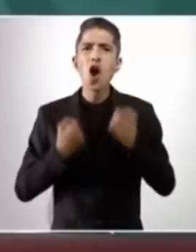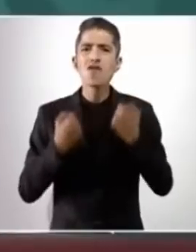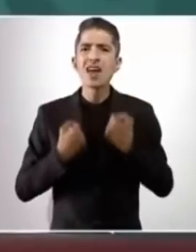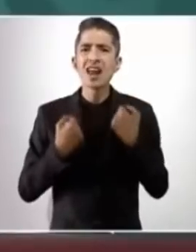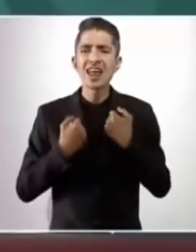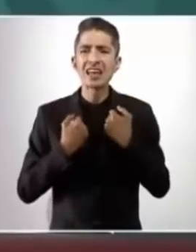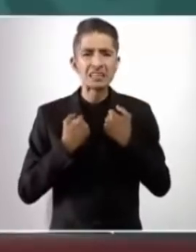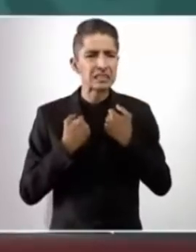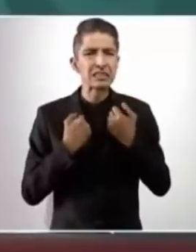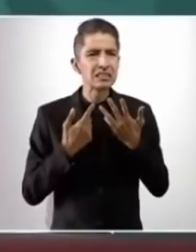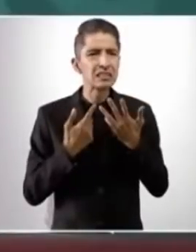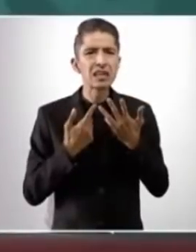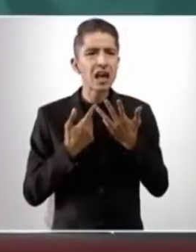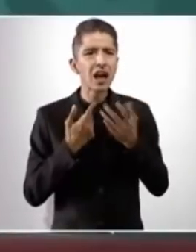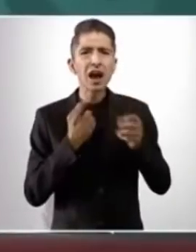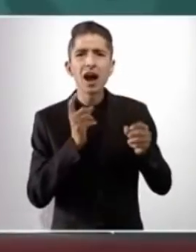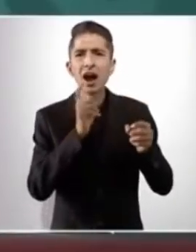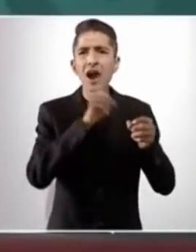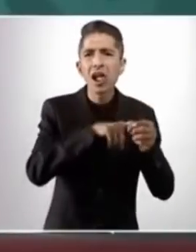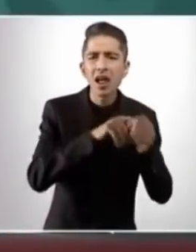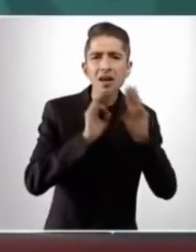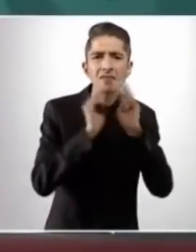bandas de delincuentes.